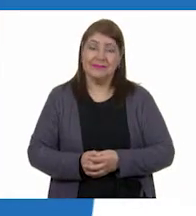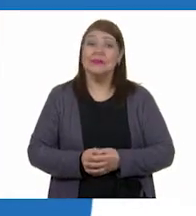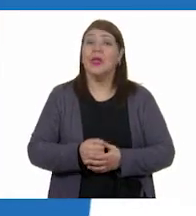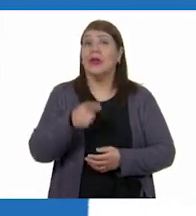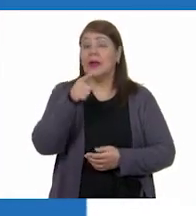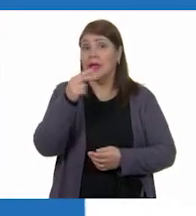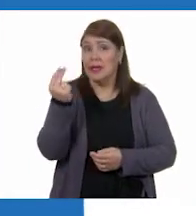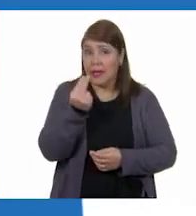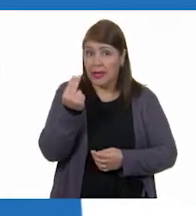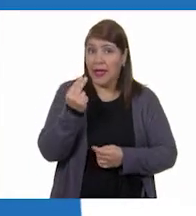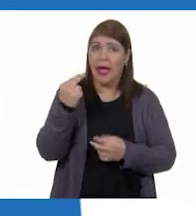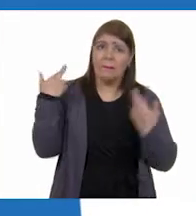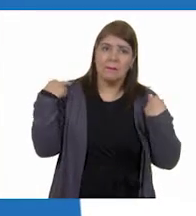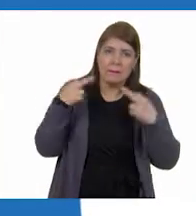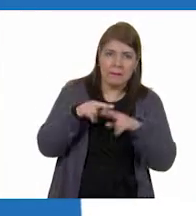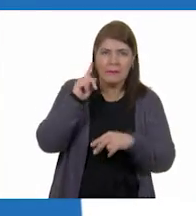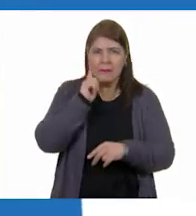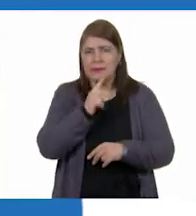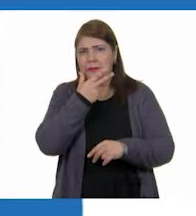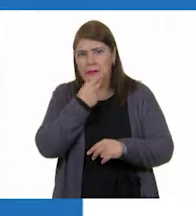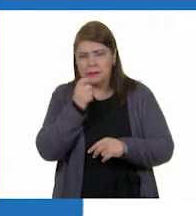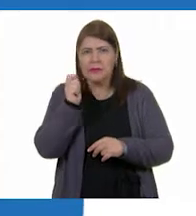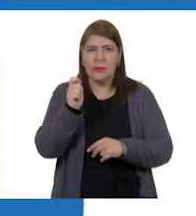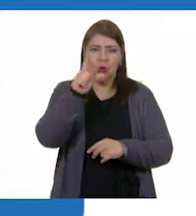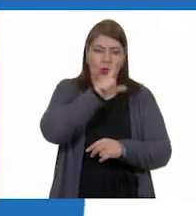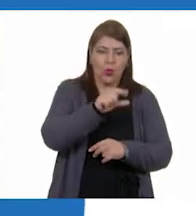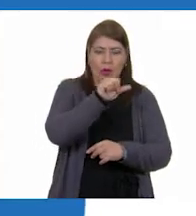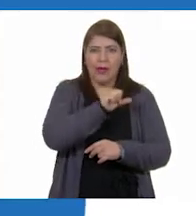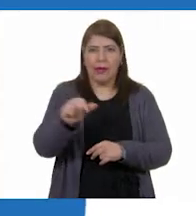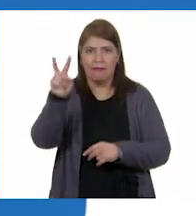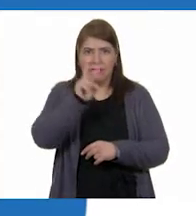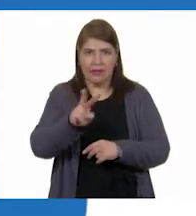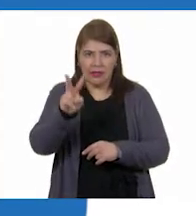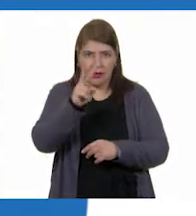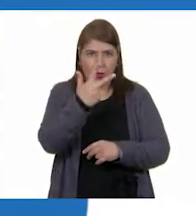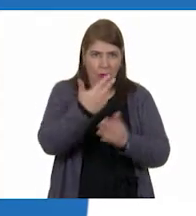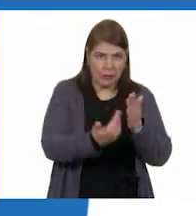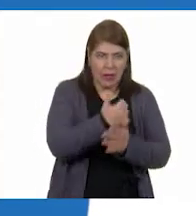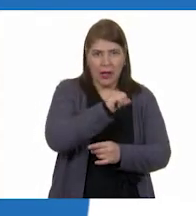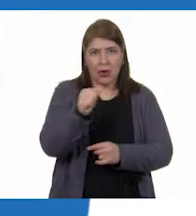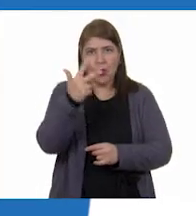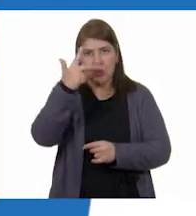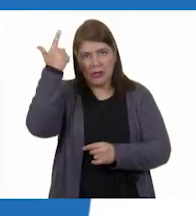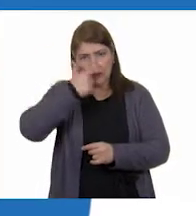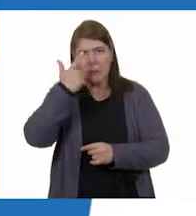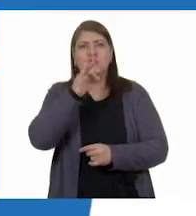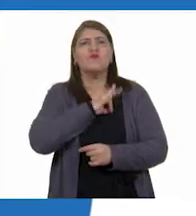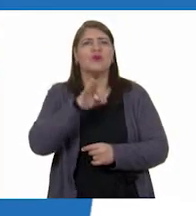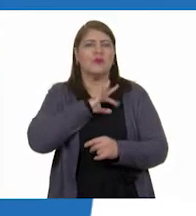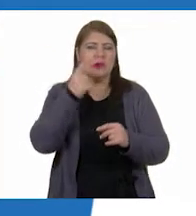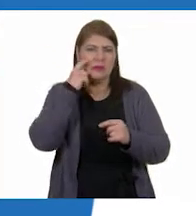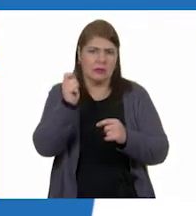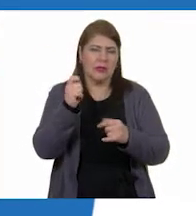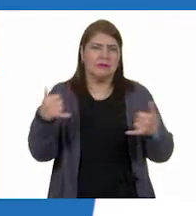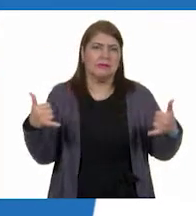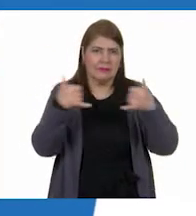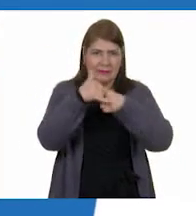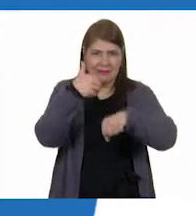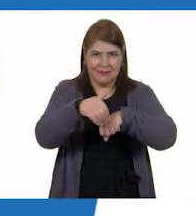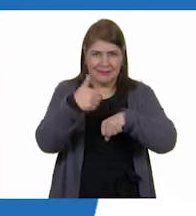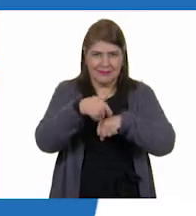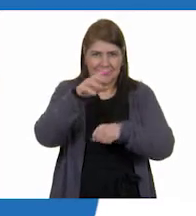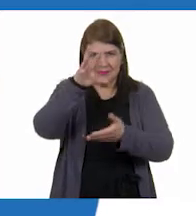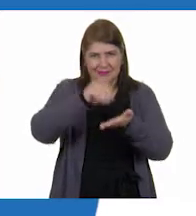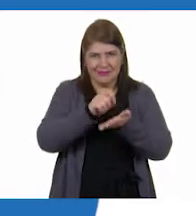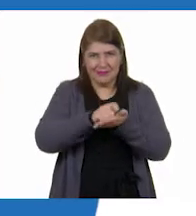Para solicitar apoyo pedagógico, comunícate con maestras y maestros de lunes a viernes de 8 a 20 horas. Al teléfono